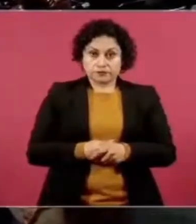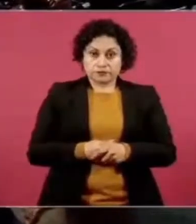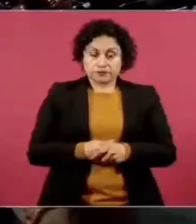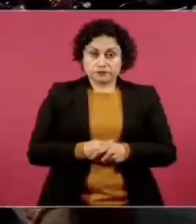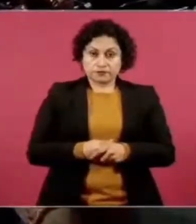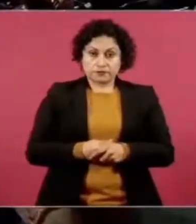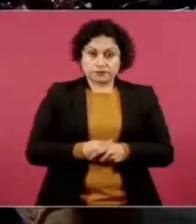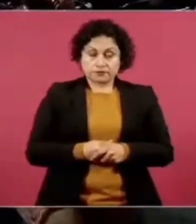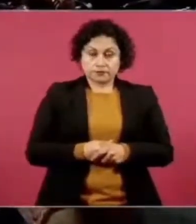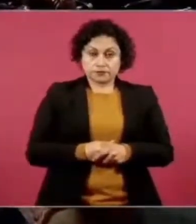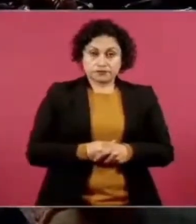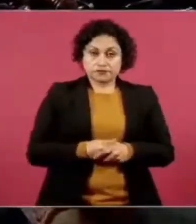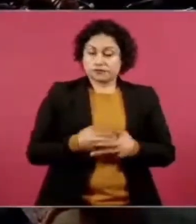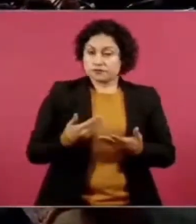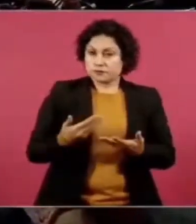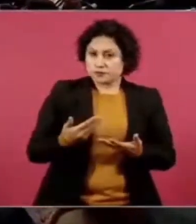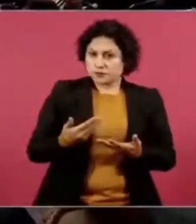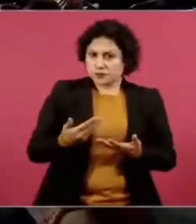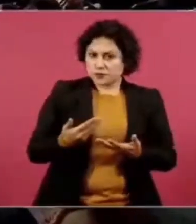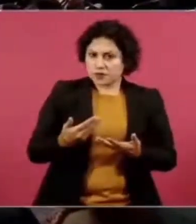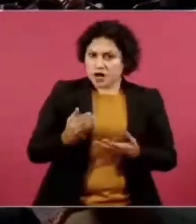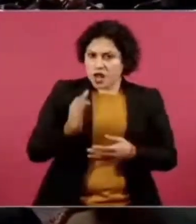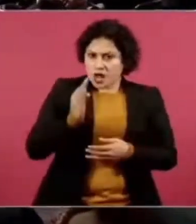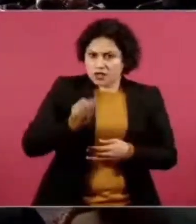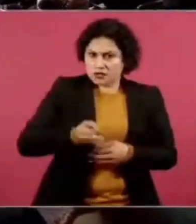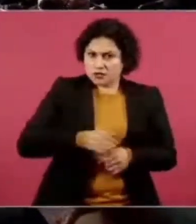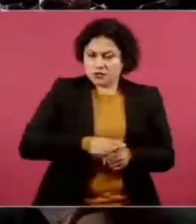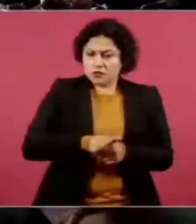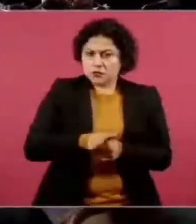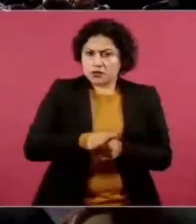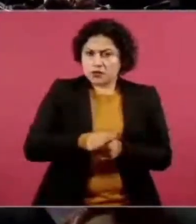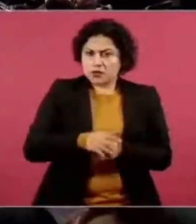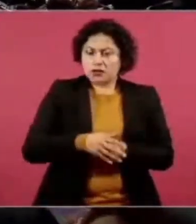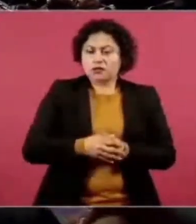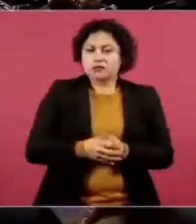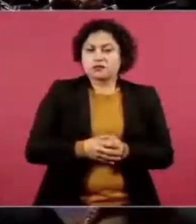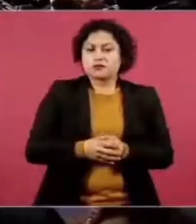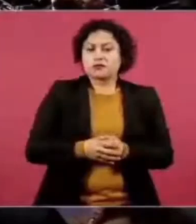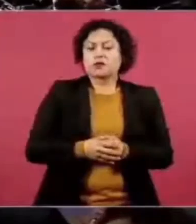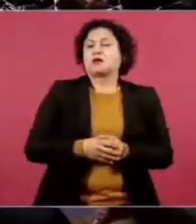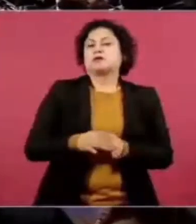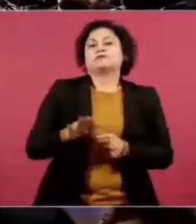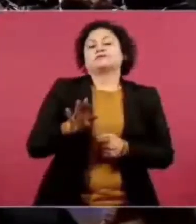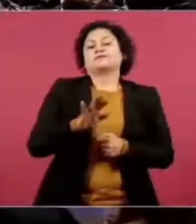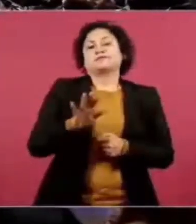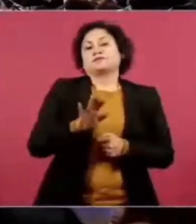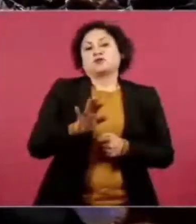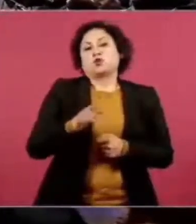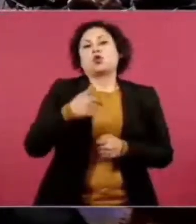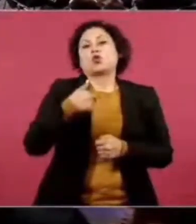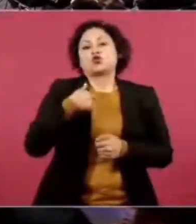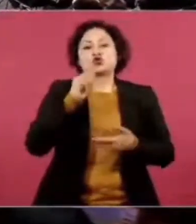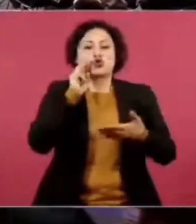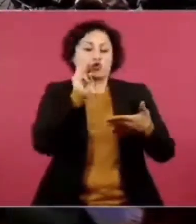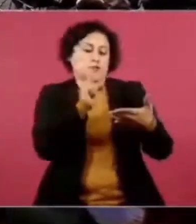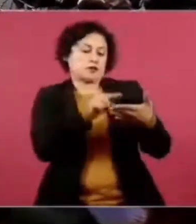¿A favor de? ¿De la calumacia de que regrese? Ah, este es el que yo vi, estaba en contra.